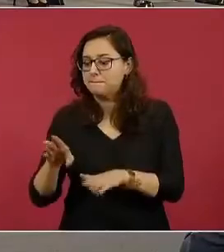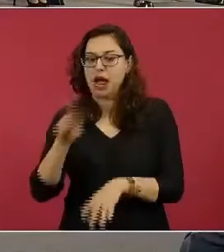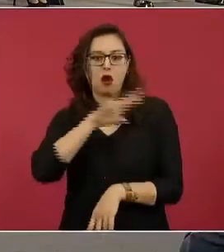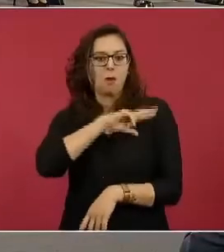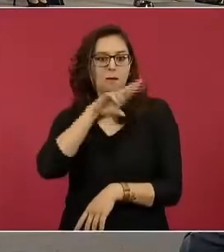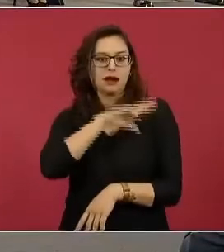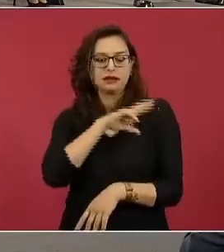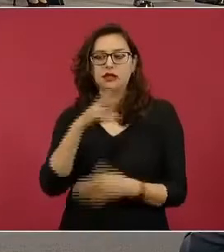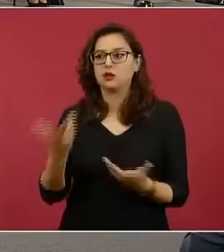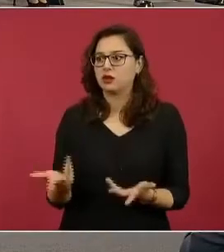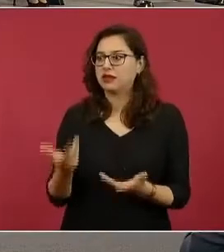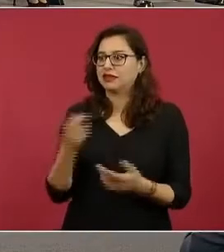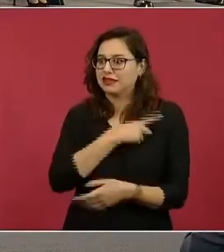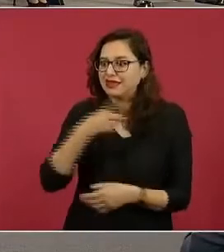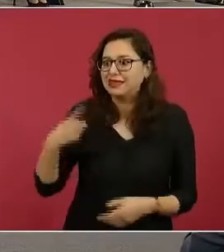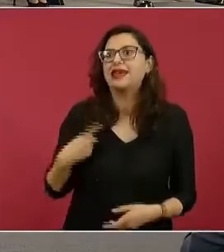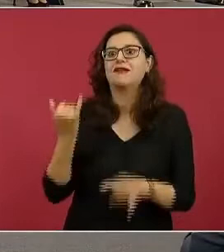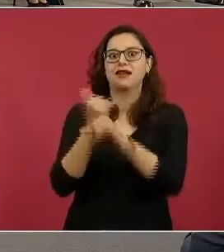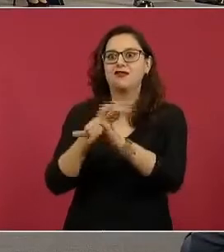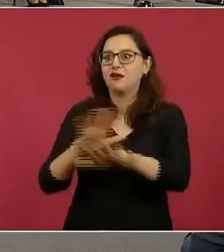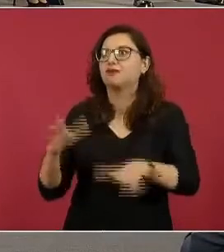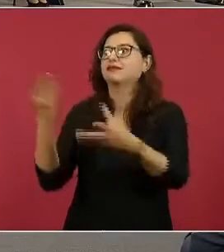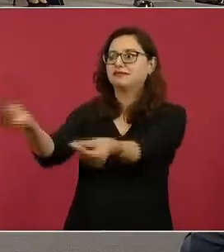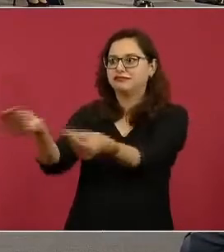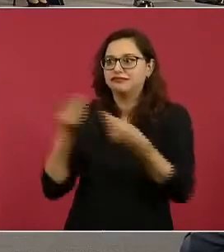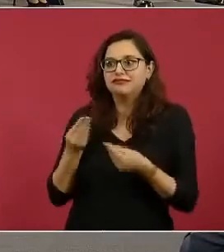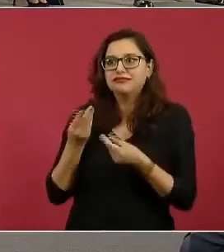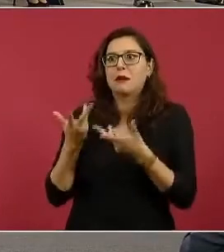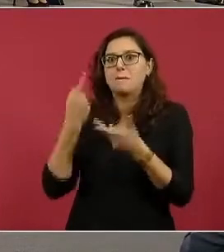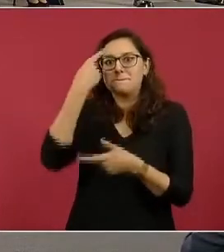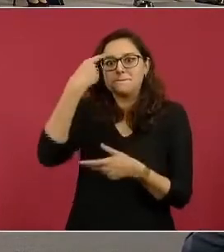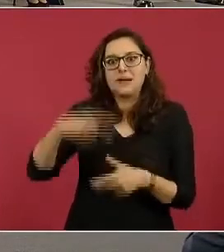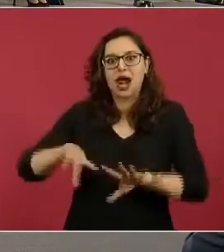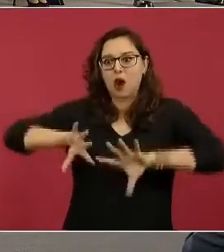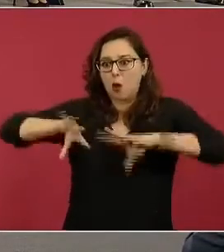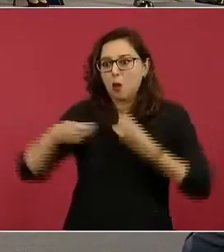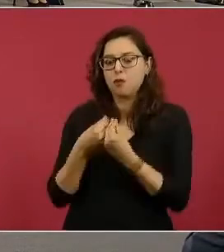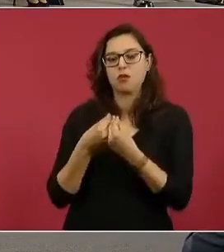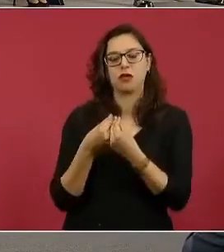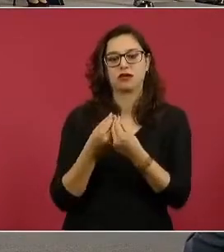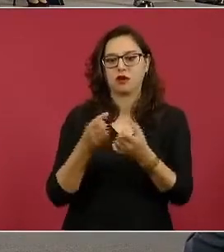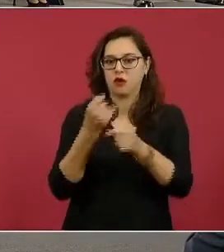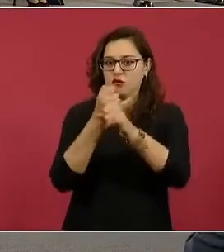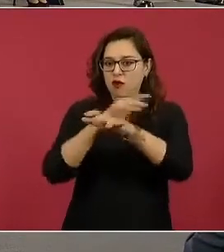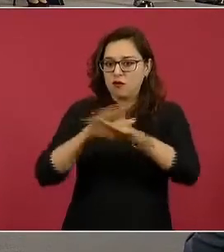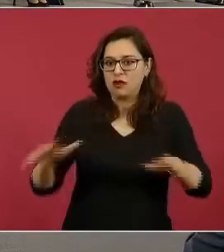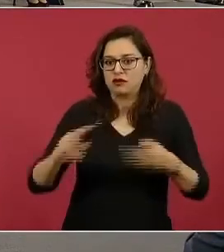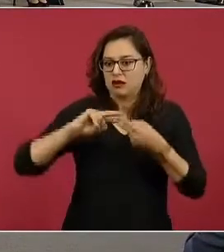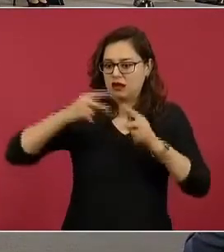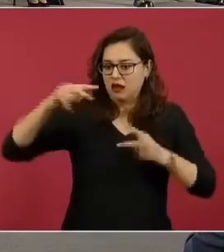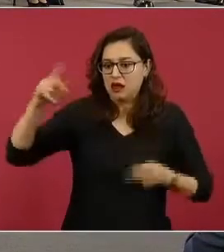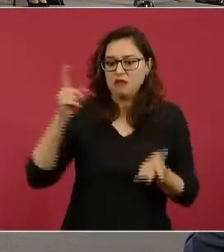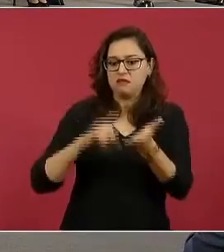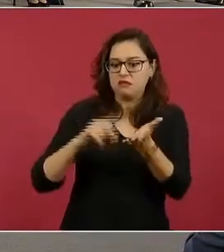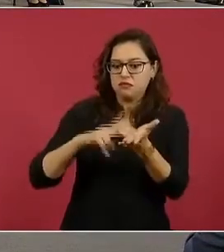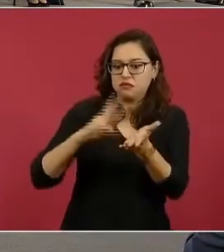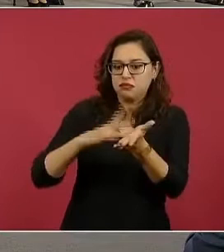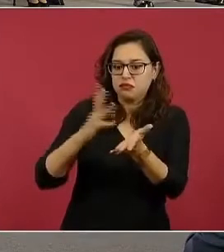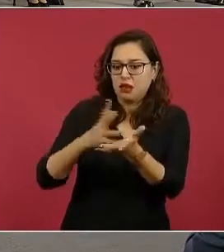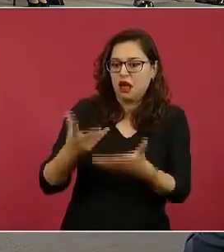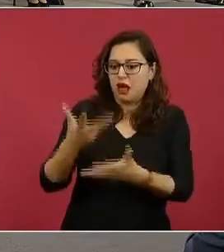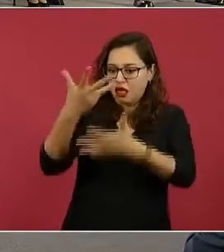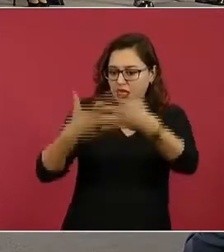instituciones de gobiernos estatales. Se tiene que integrar este Banco Nacional de Información Genética. La siguiente, por favor.